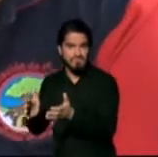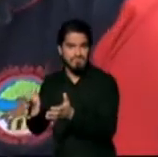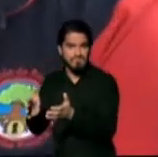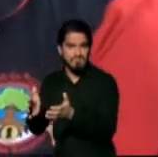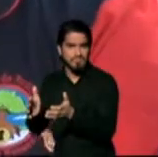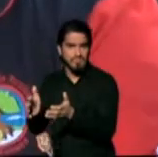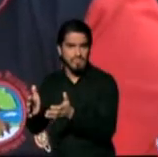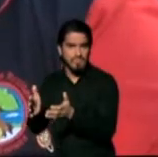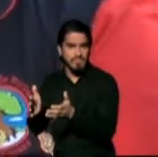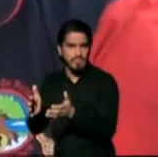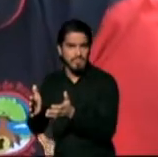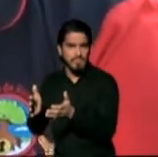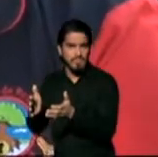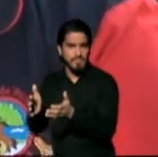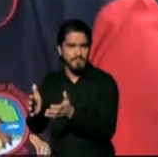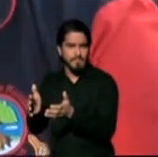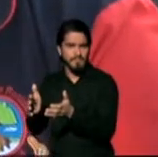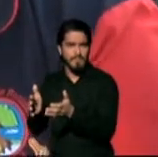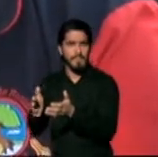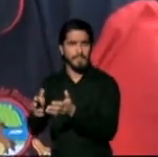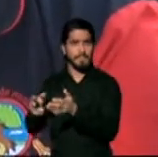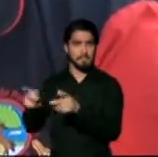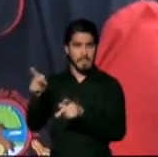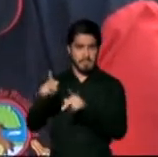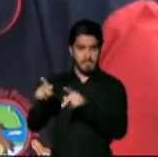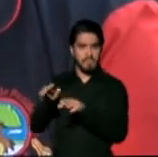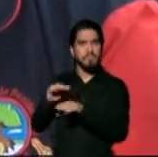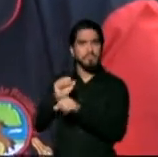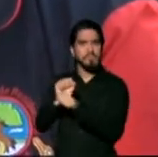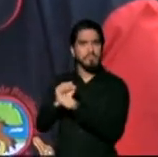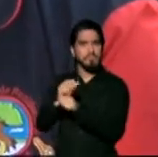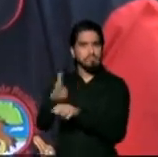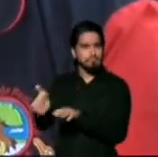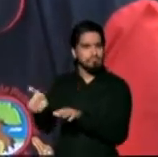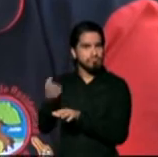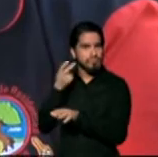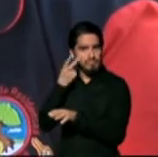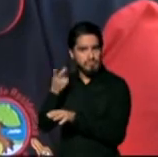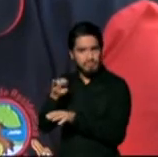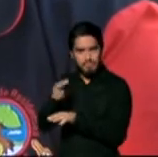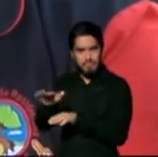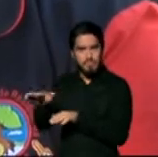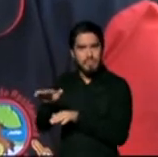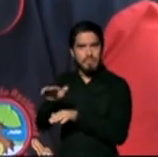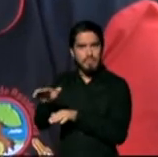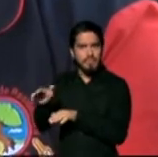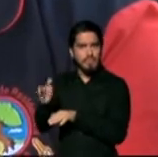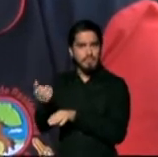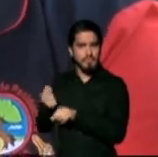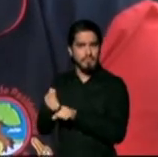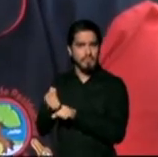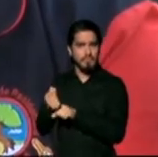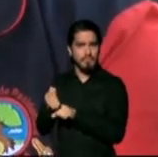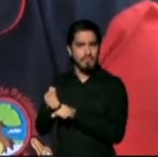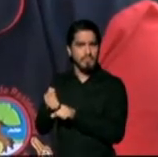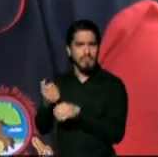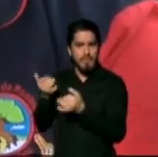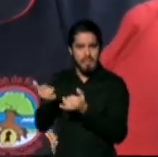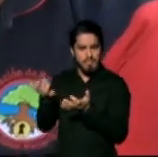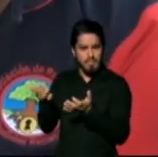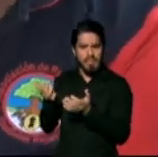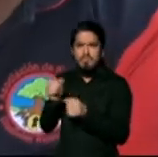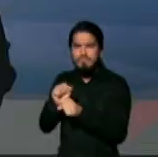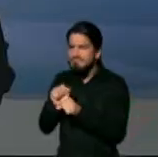que hay hay personal trabajando esa premura a que se debe